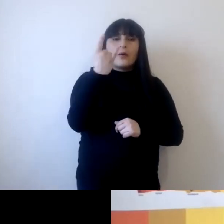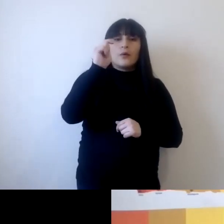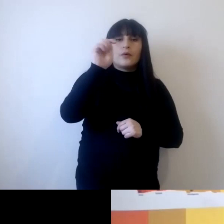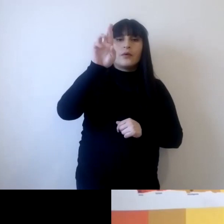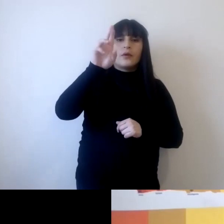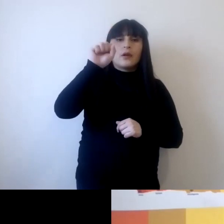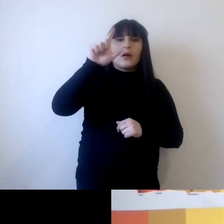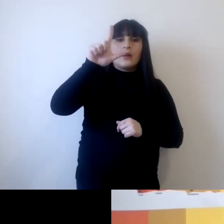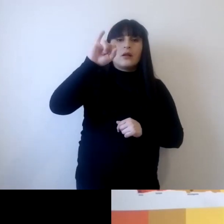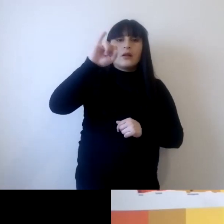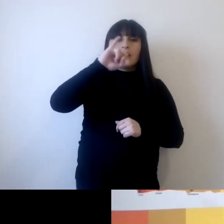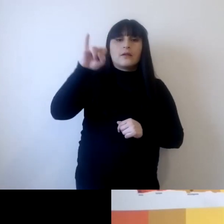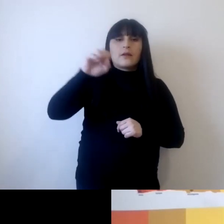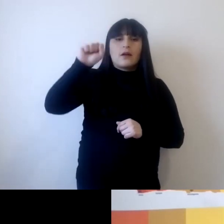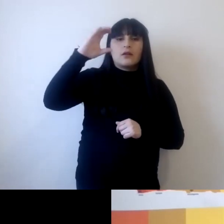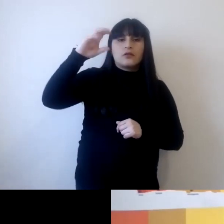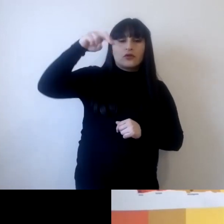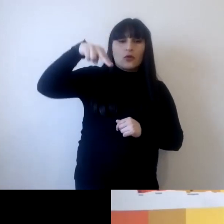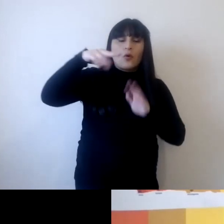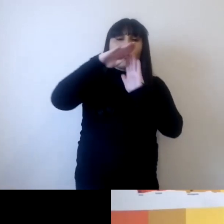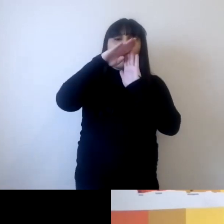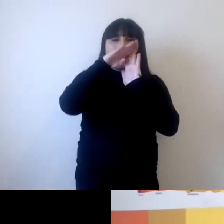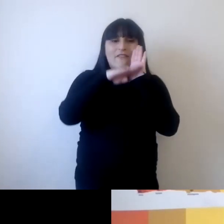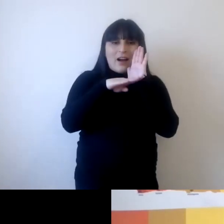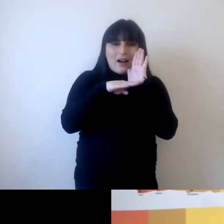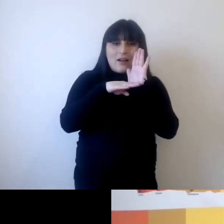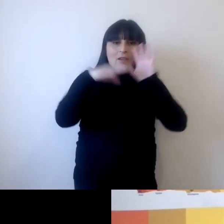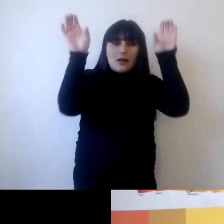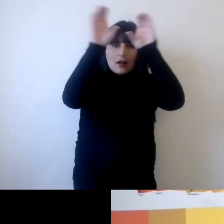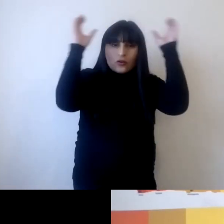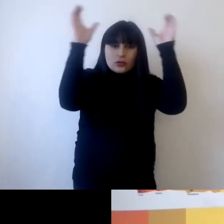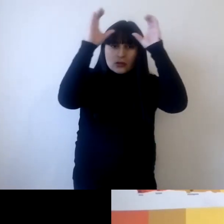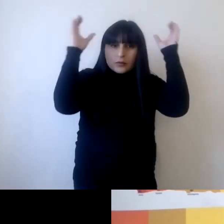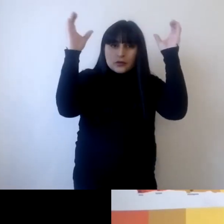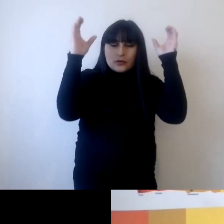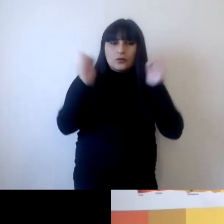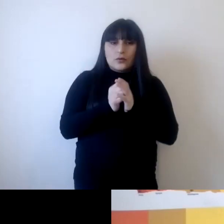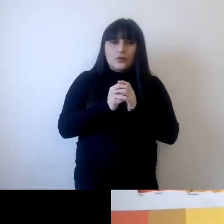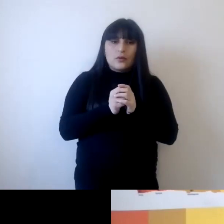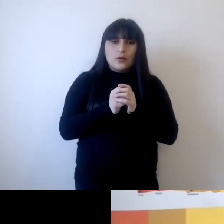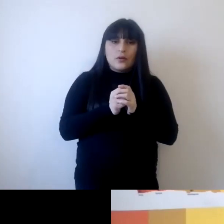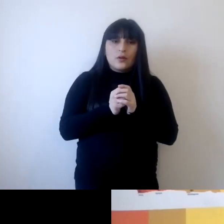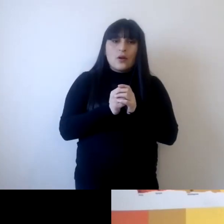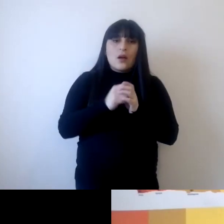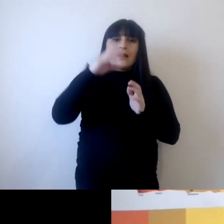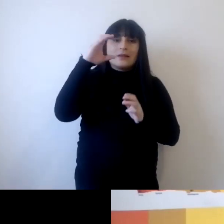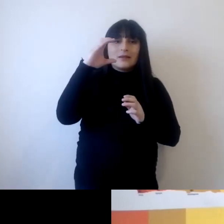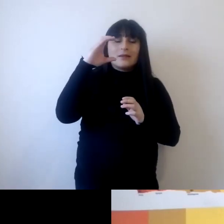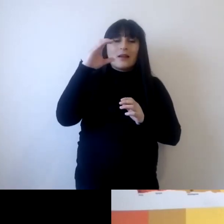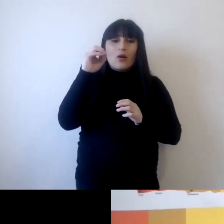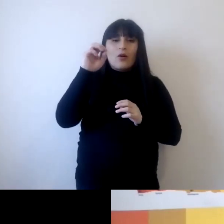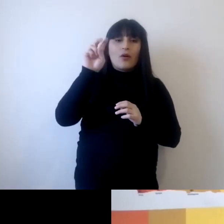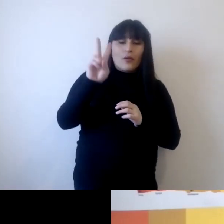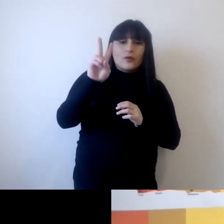de CO2 en general para llegar a la neutralidad en carbono tenemos que descarbonizar nuestros estilos de vida es decir